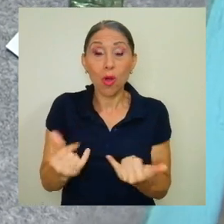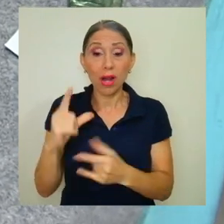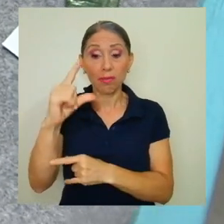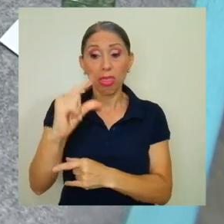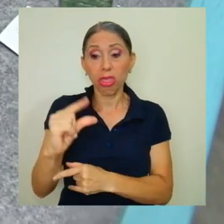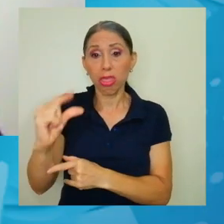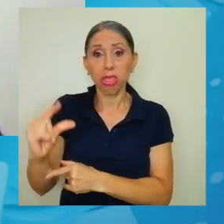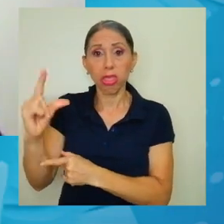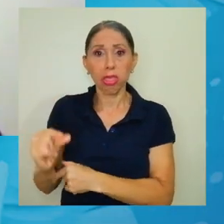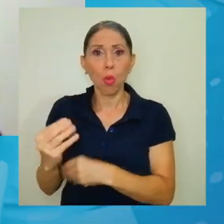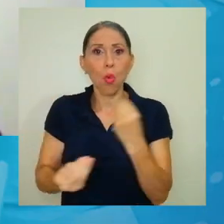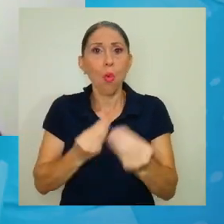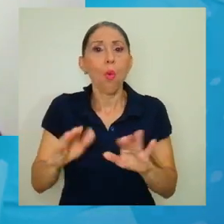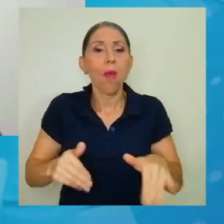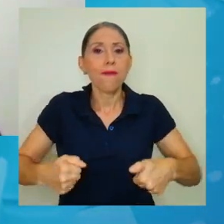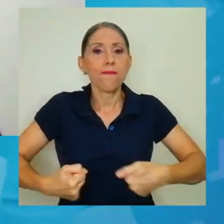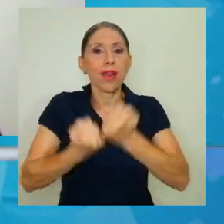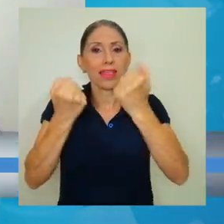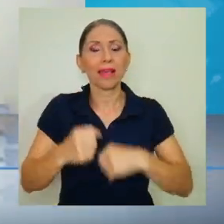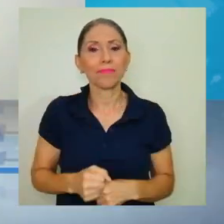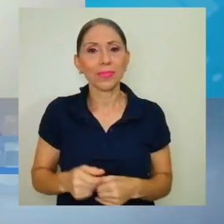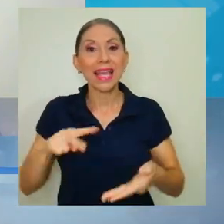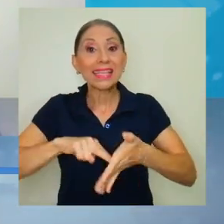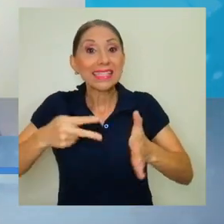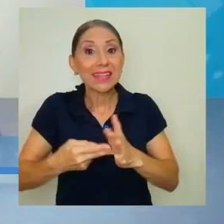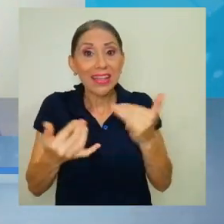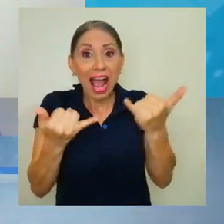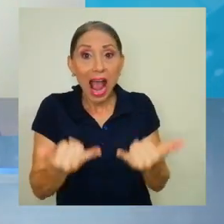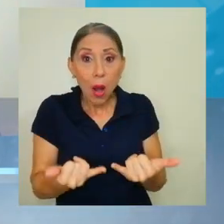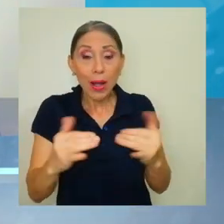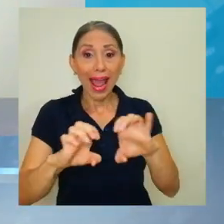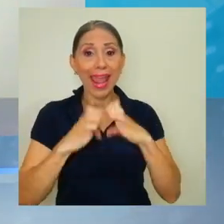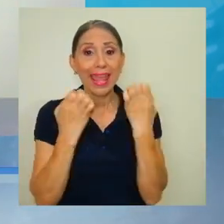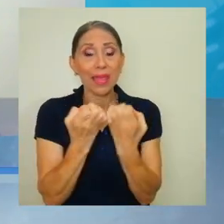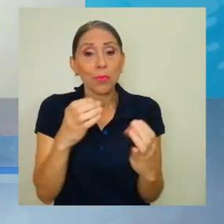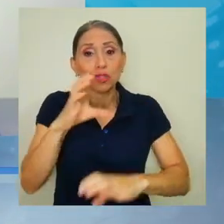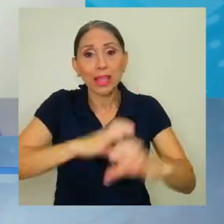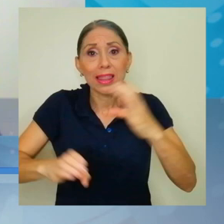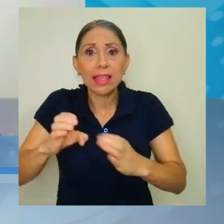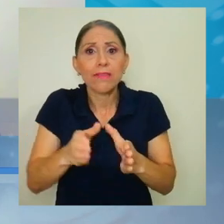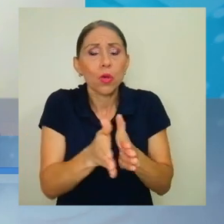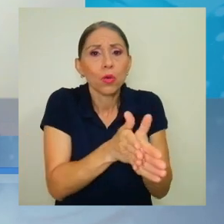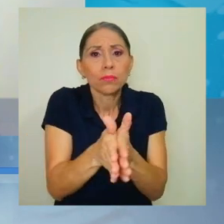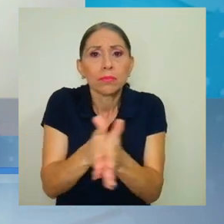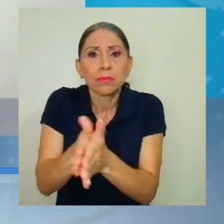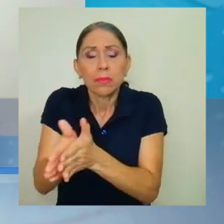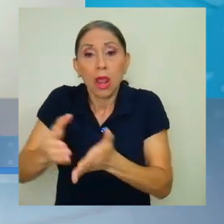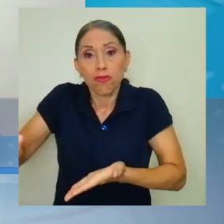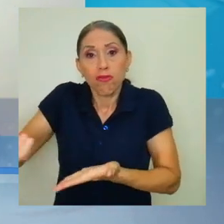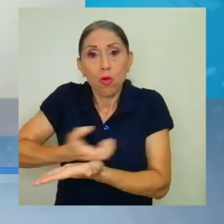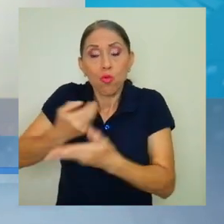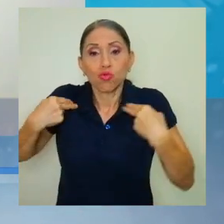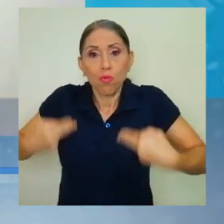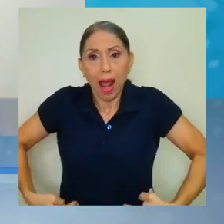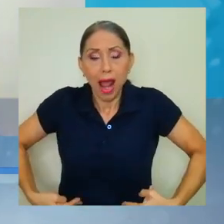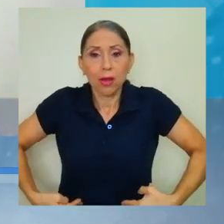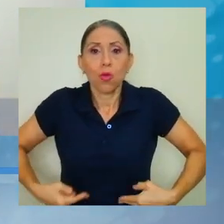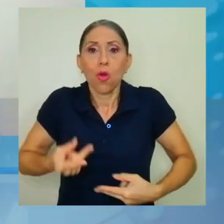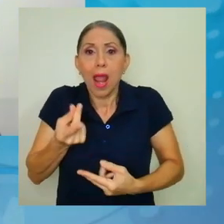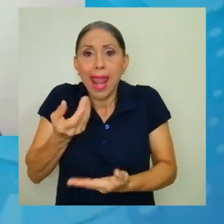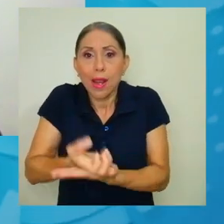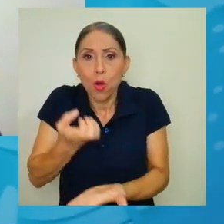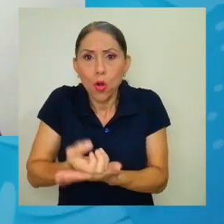enfrentan. Que es básicamente una optimización del equipo científico, de los recursos humanos, de los recursos